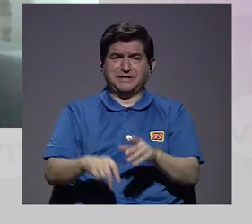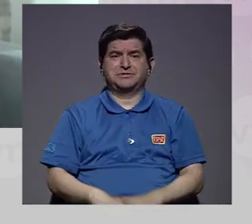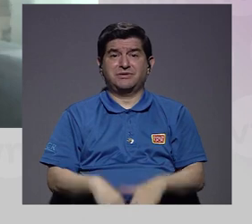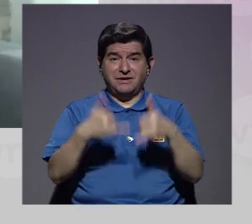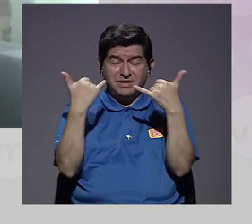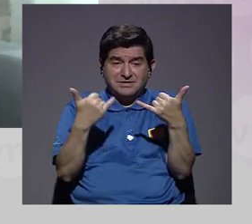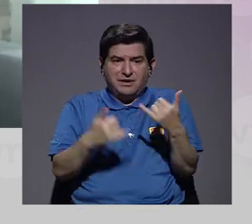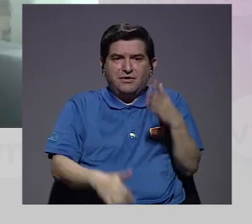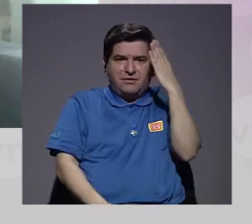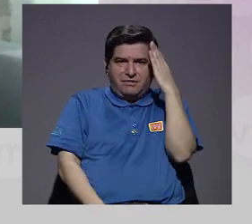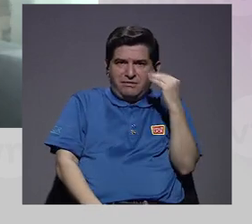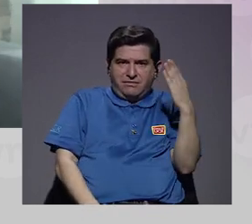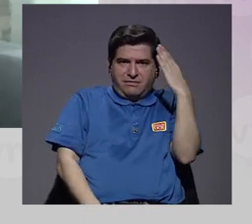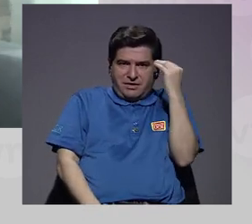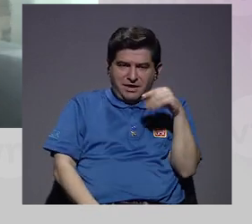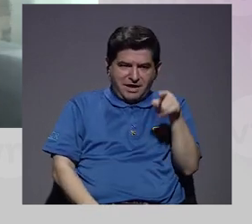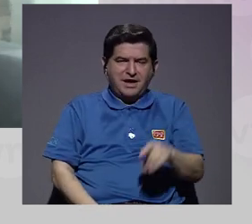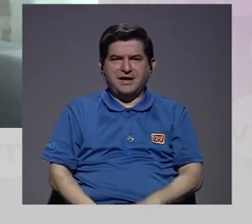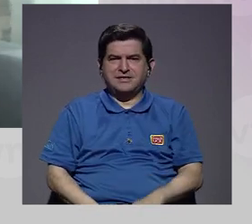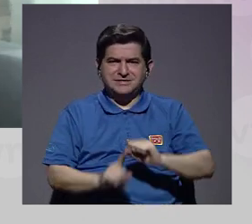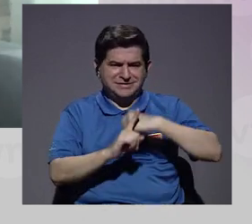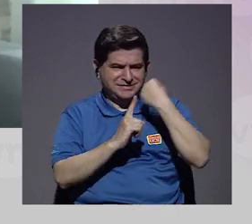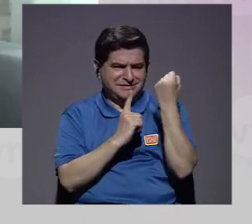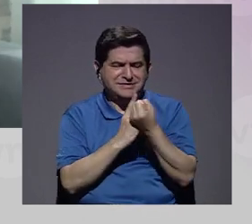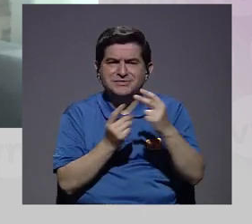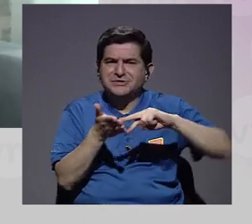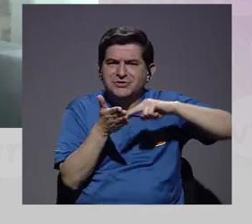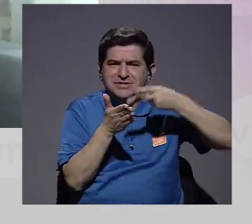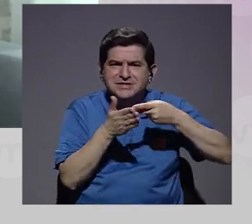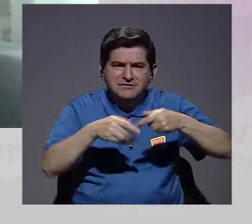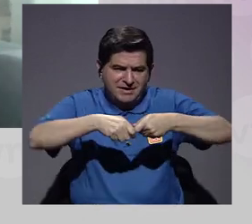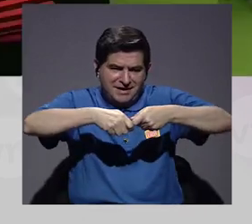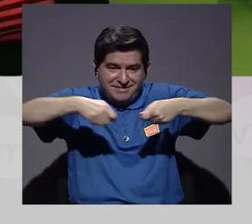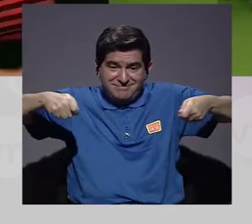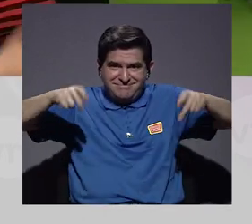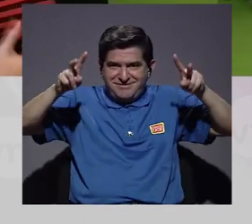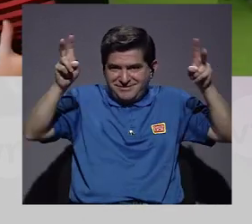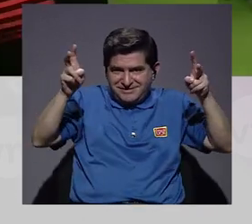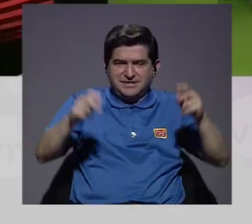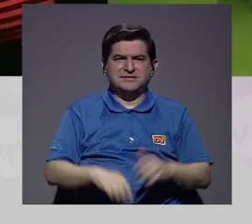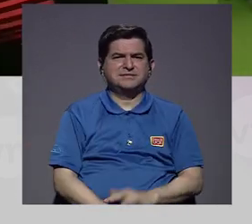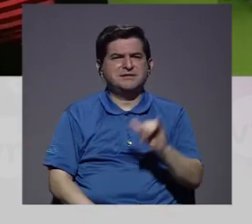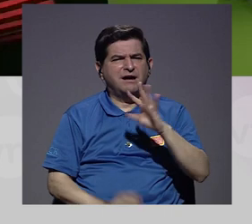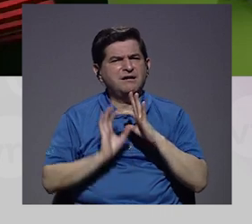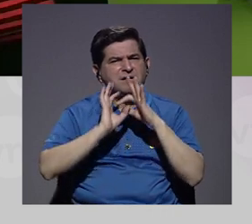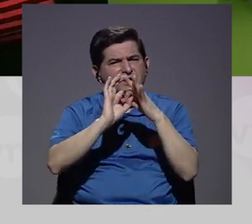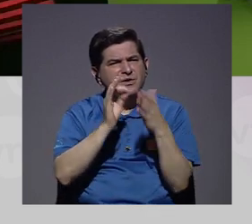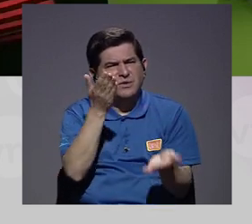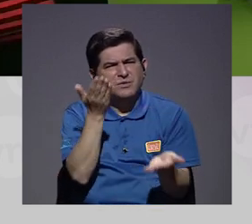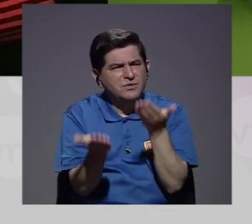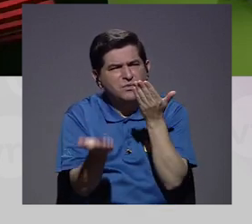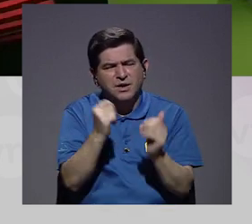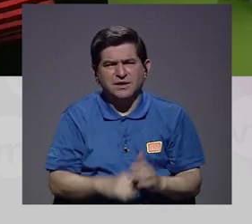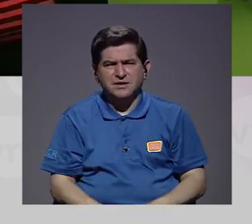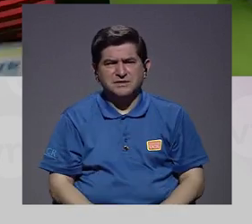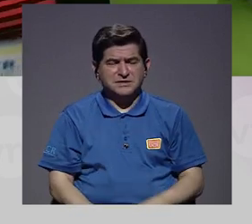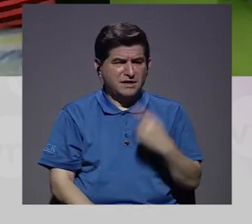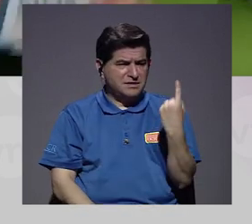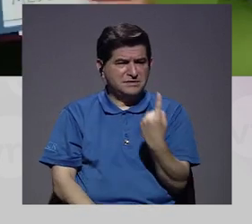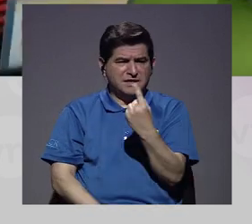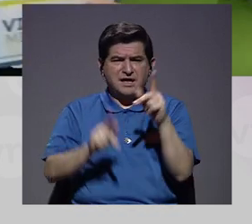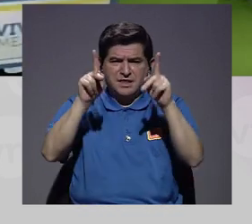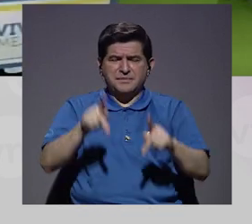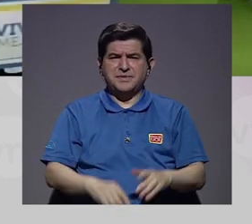personas están viviendo esa figura de la distancia. Que me imagino que también tendrán que ver eso de